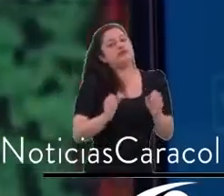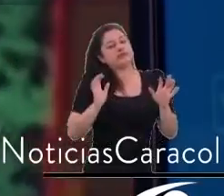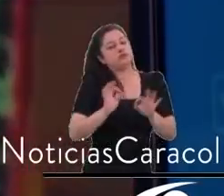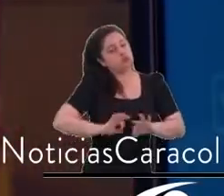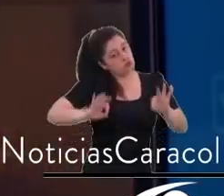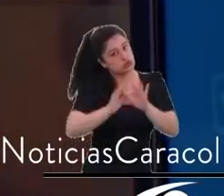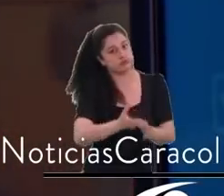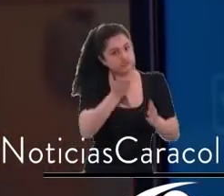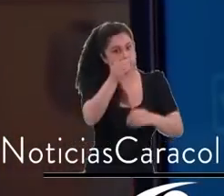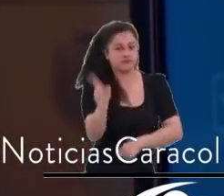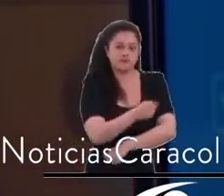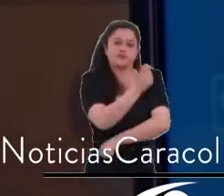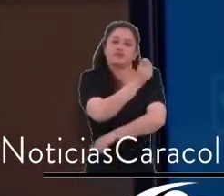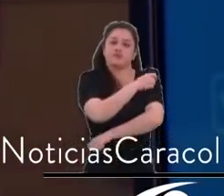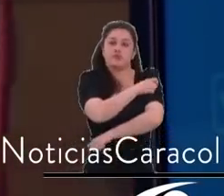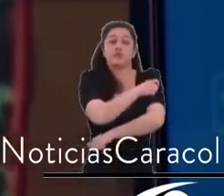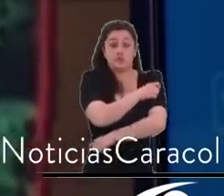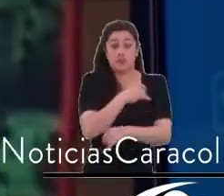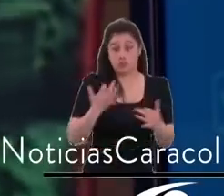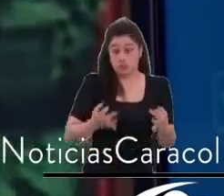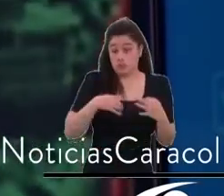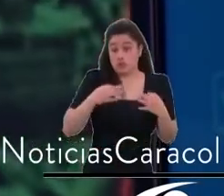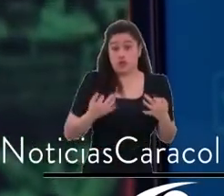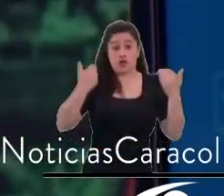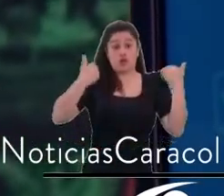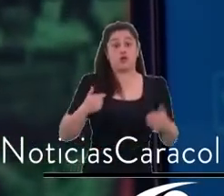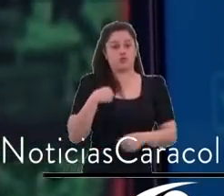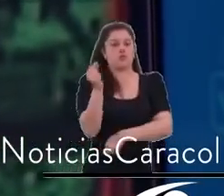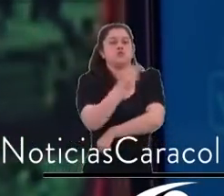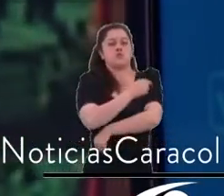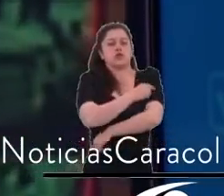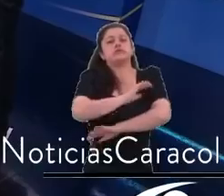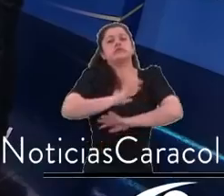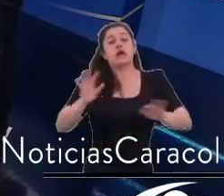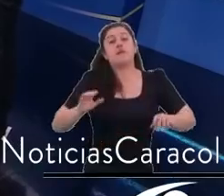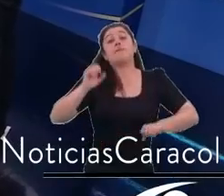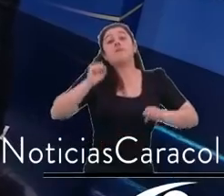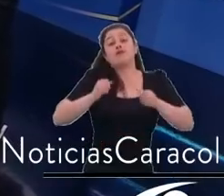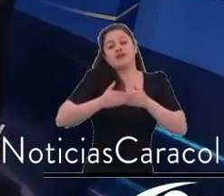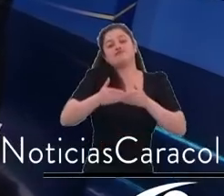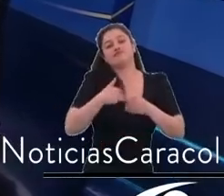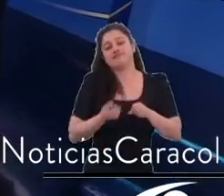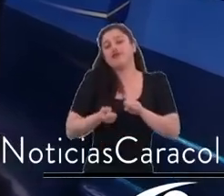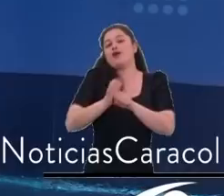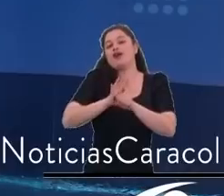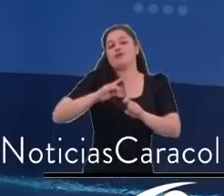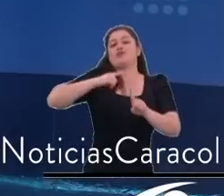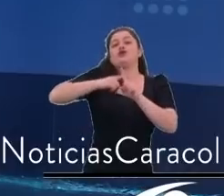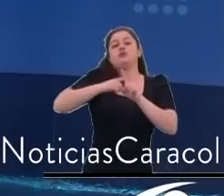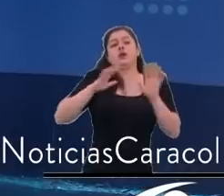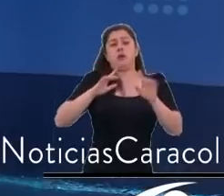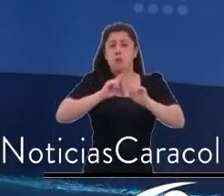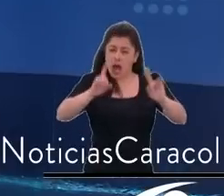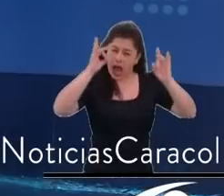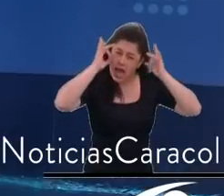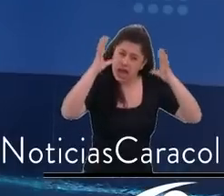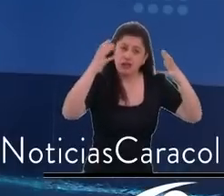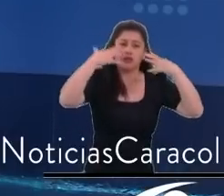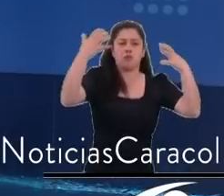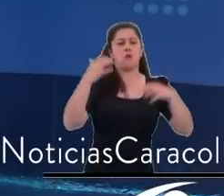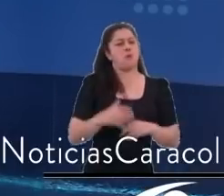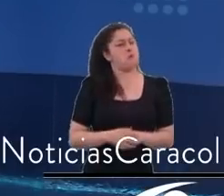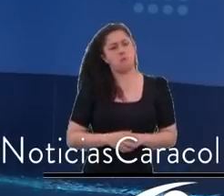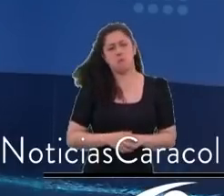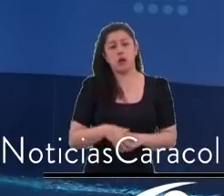vacunados contra el COVID, de pronto nos contagiamos, pero no nos agravamos, no terminamos en un hospital, UCI, o peor aún, falleciendo. De manera que